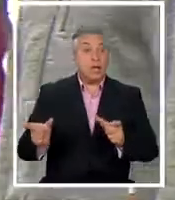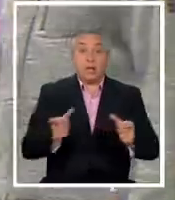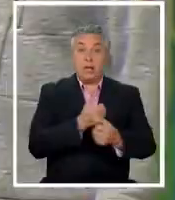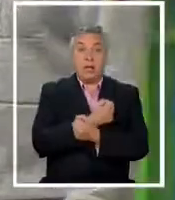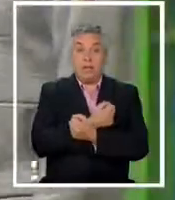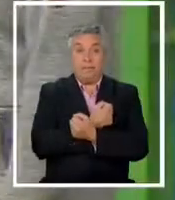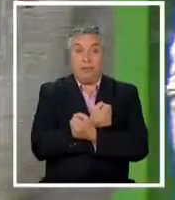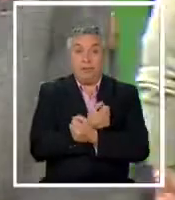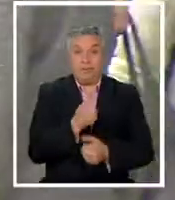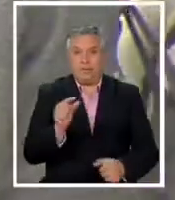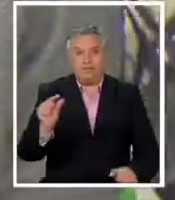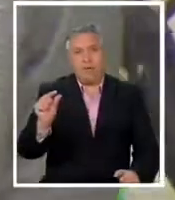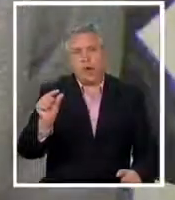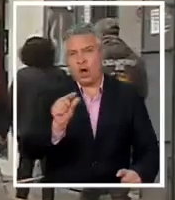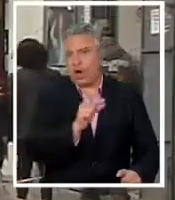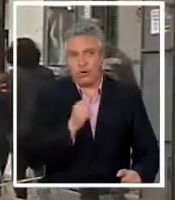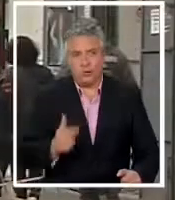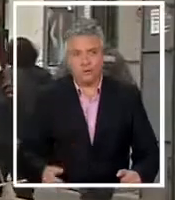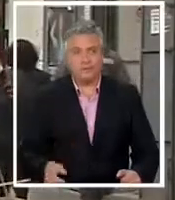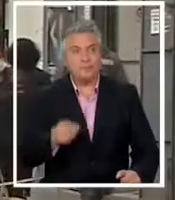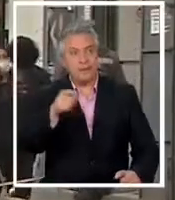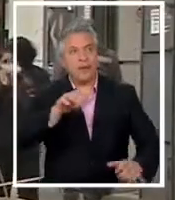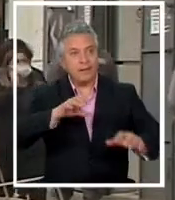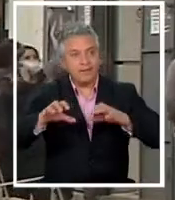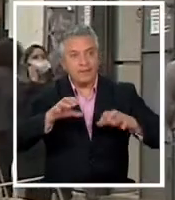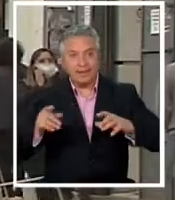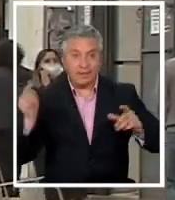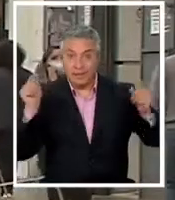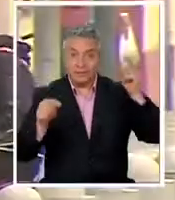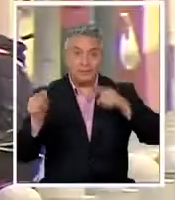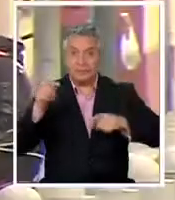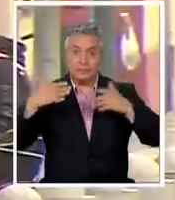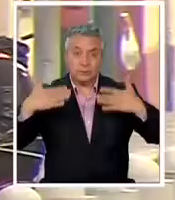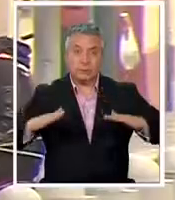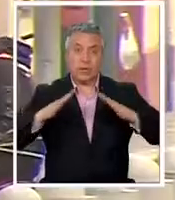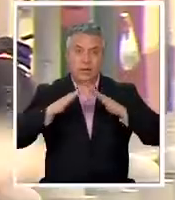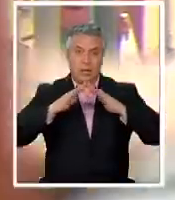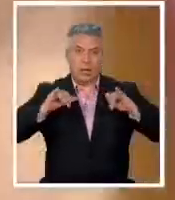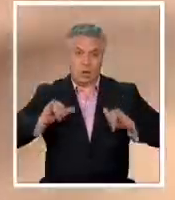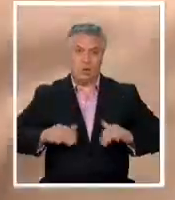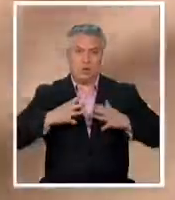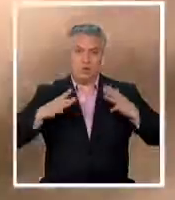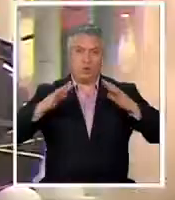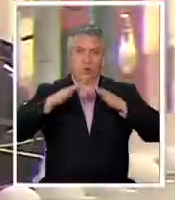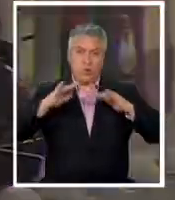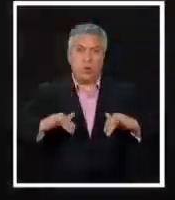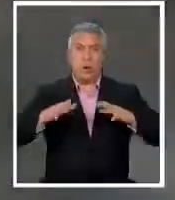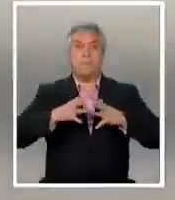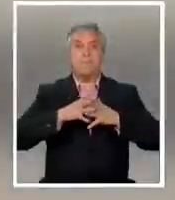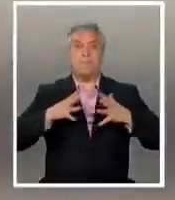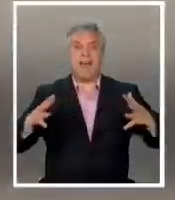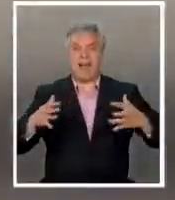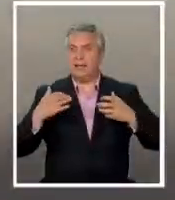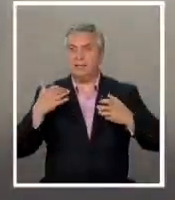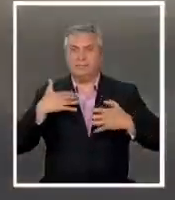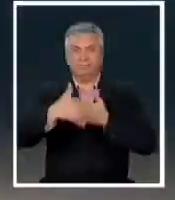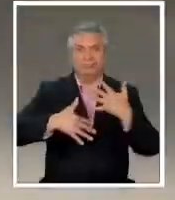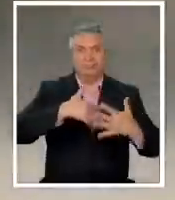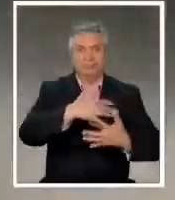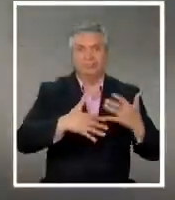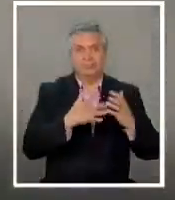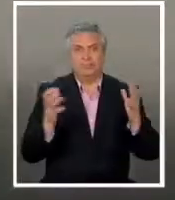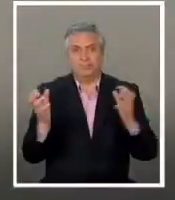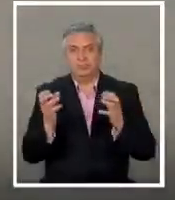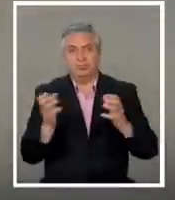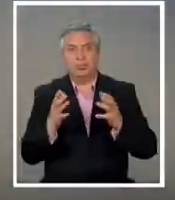acá en el retorno a las actividades presenciales luego de las cuarentenas en pandemia habría traído mayor agresividad a las calles y un